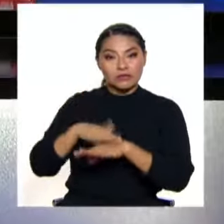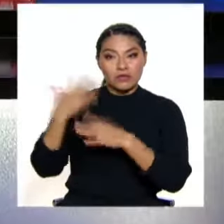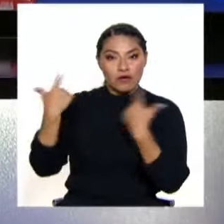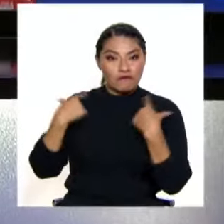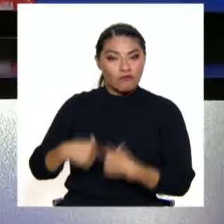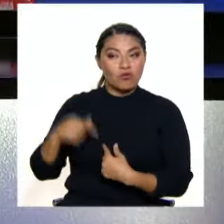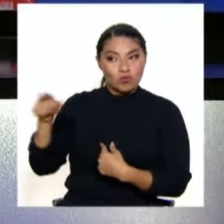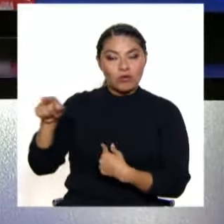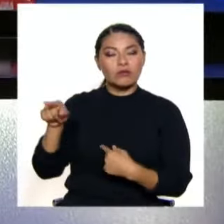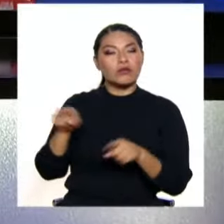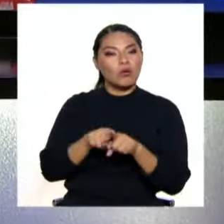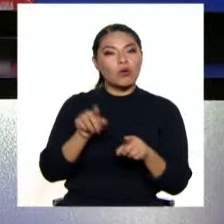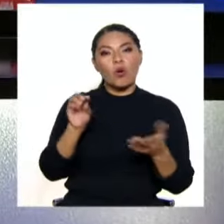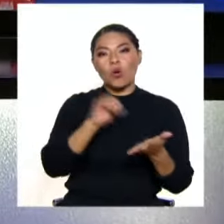consideración que van a presentar.